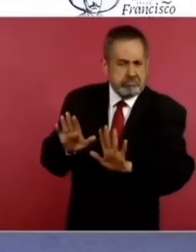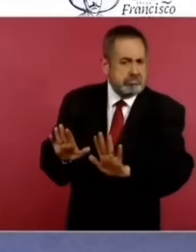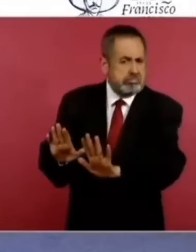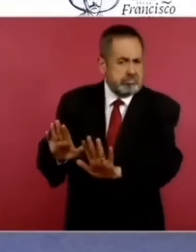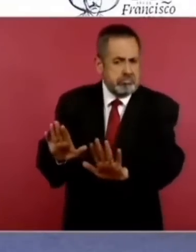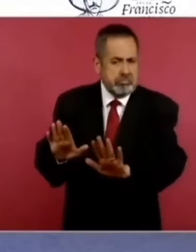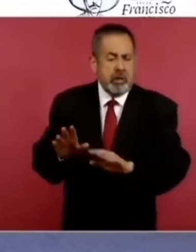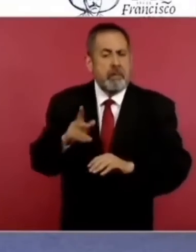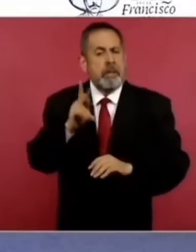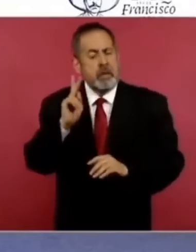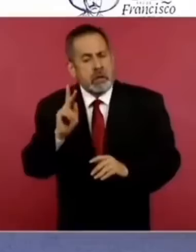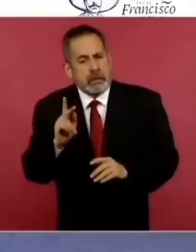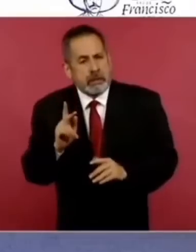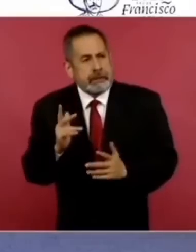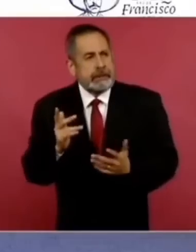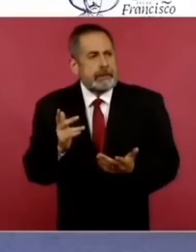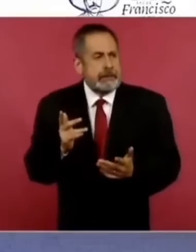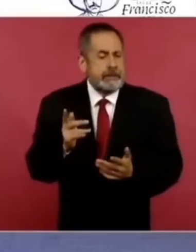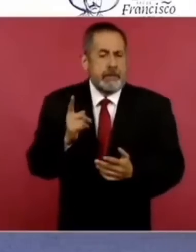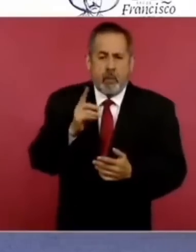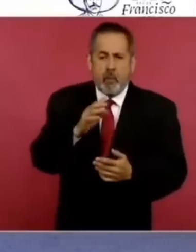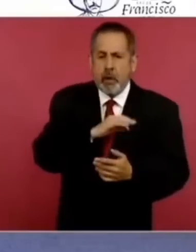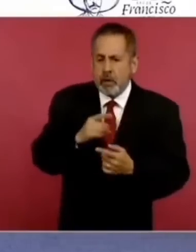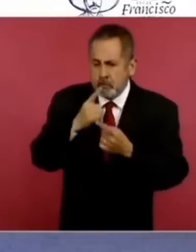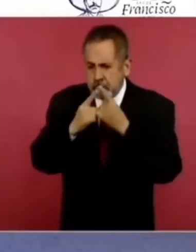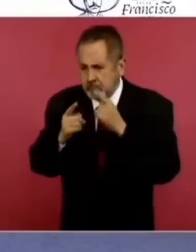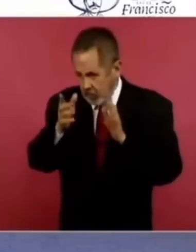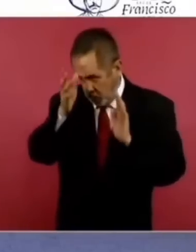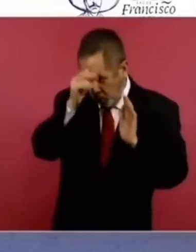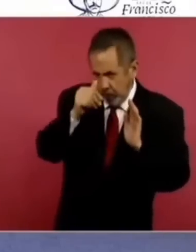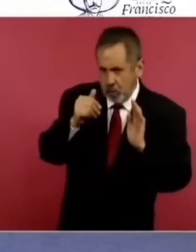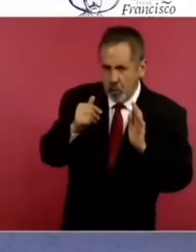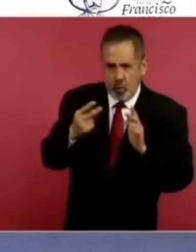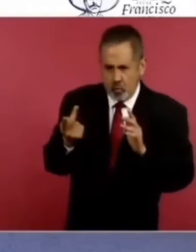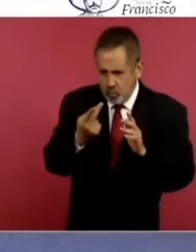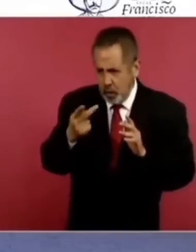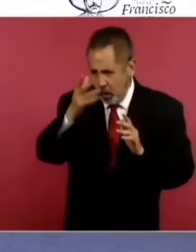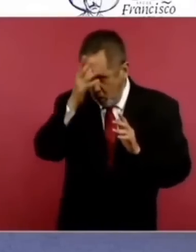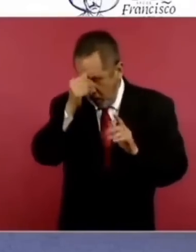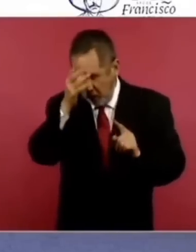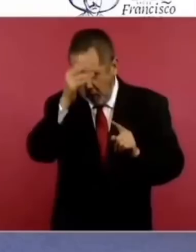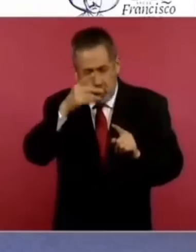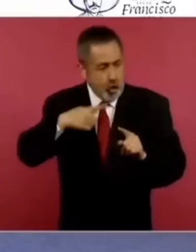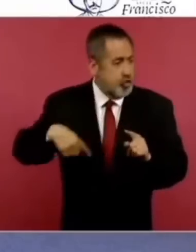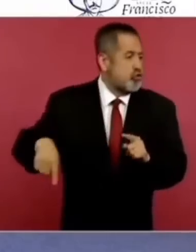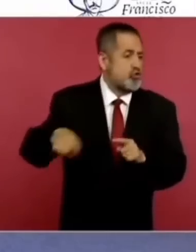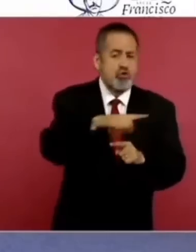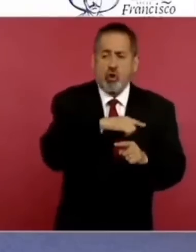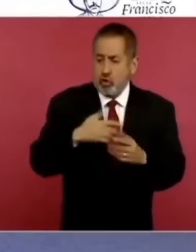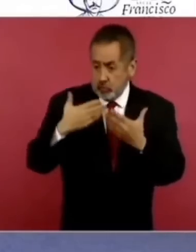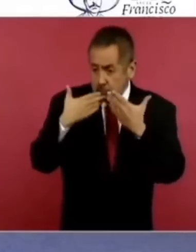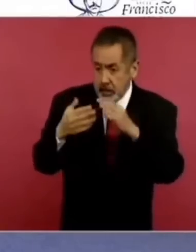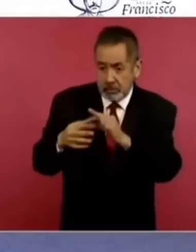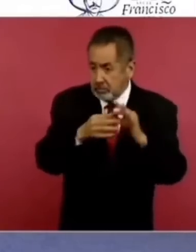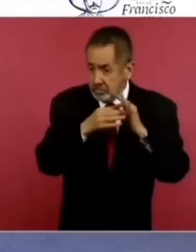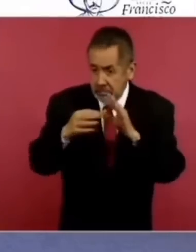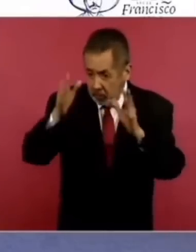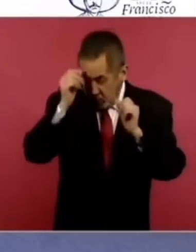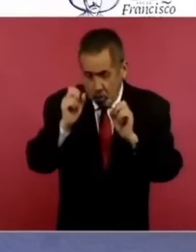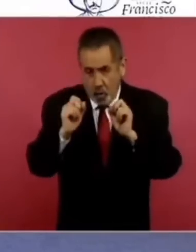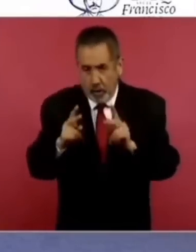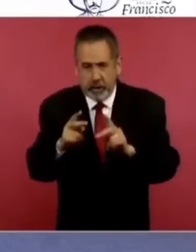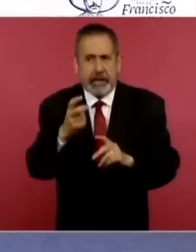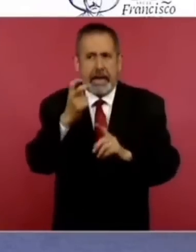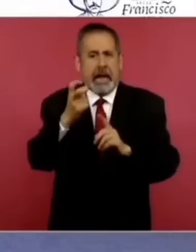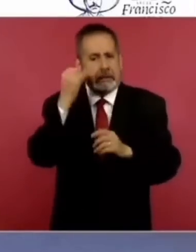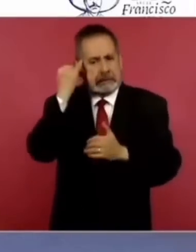pero si podemos hacer un acuerdo por el bienestar que eso es